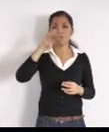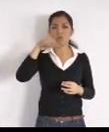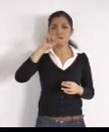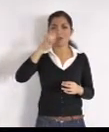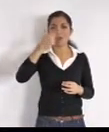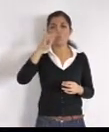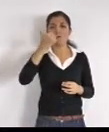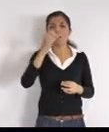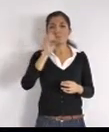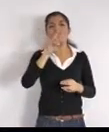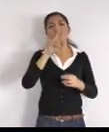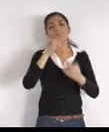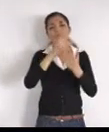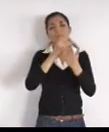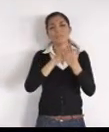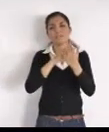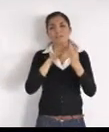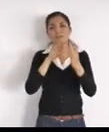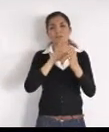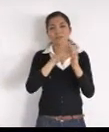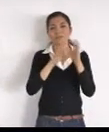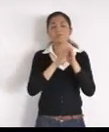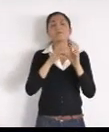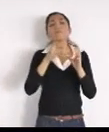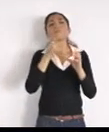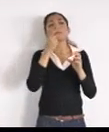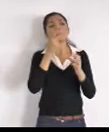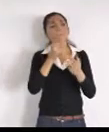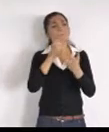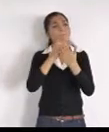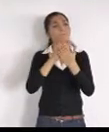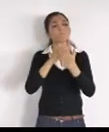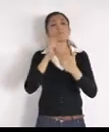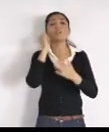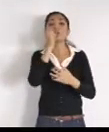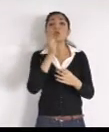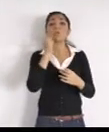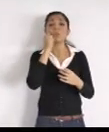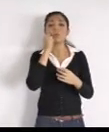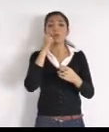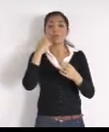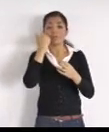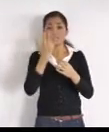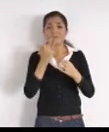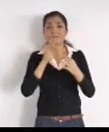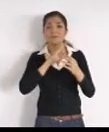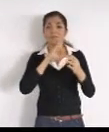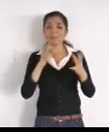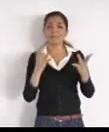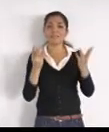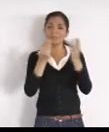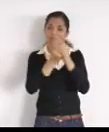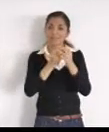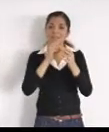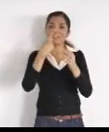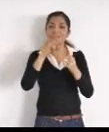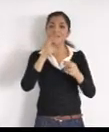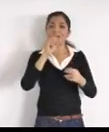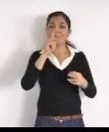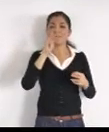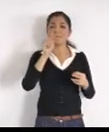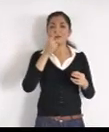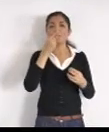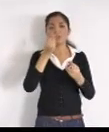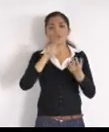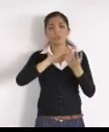que Tlajumulco, se integre al CIAPA, saludos amigo, gracias Juan Ramón, estamos en una agenda, de solución, de todo el tema del agua,